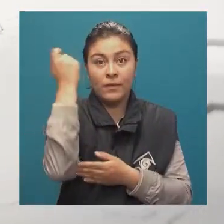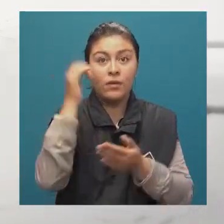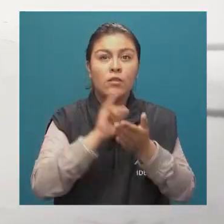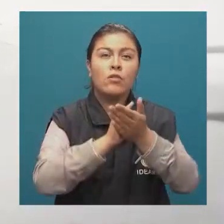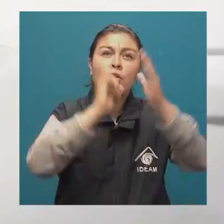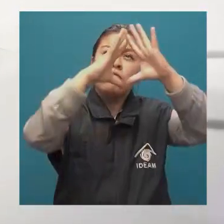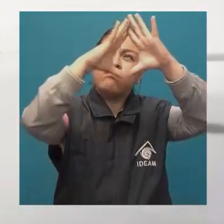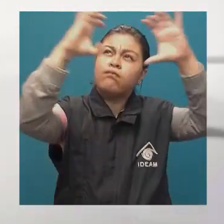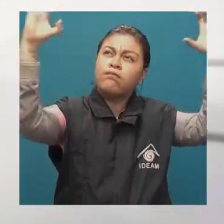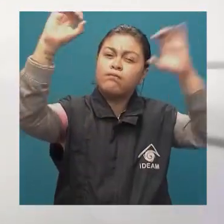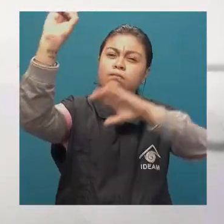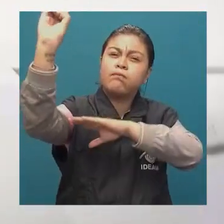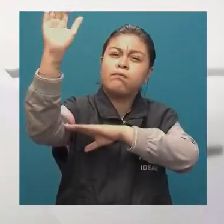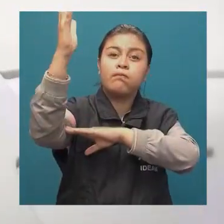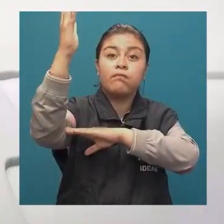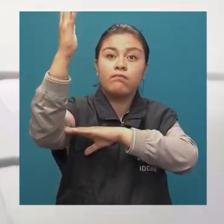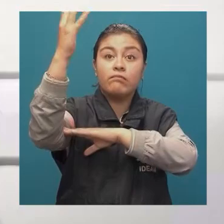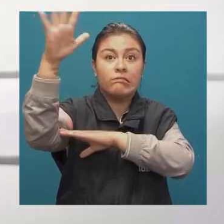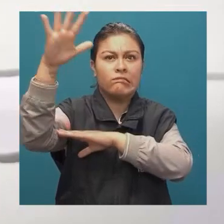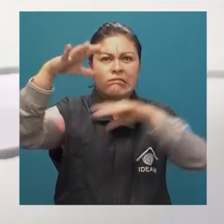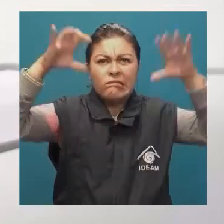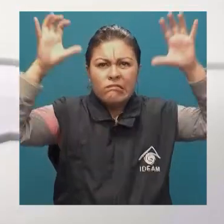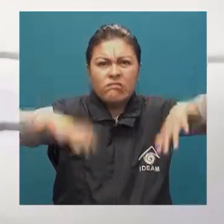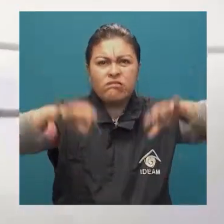monte, continuando al occidente del Bichada.